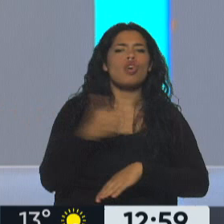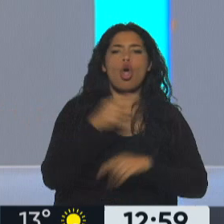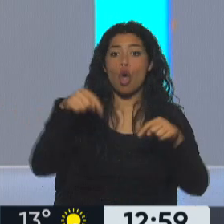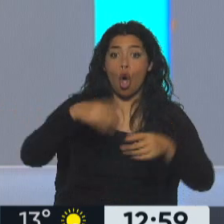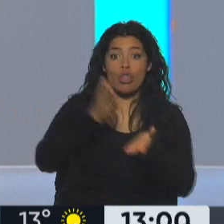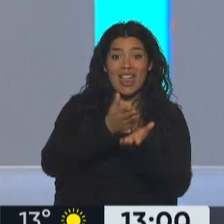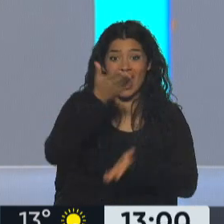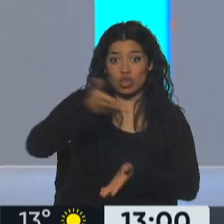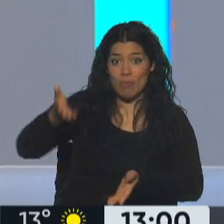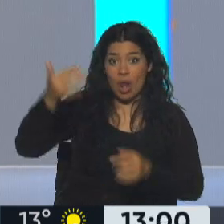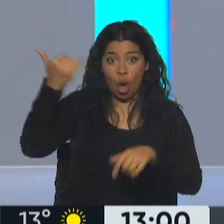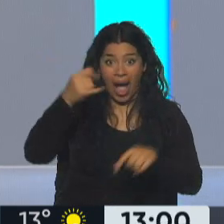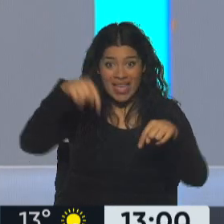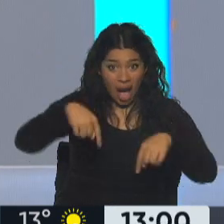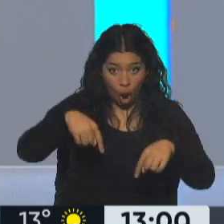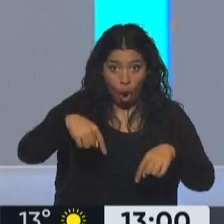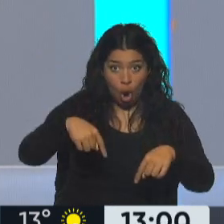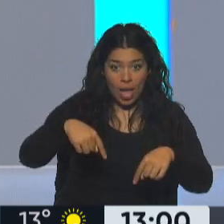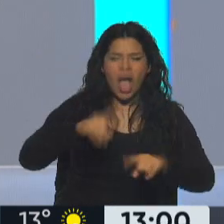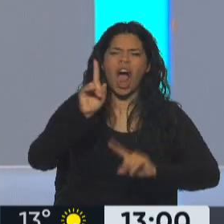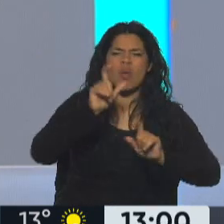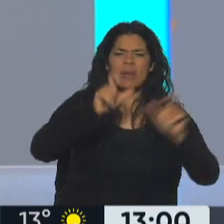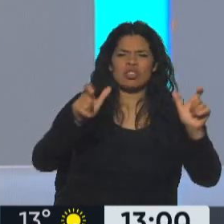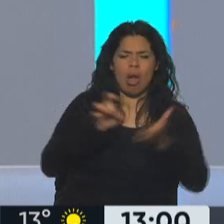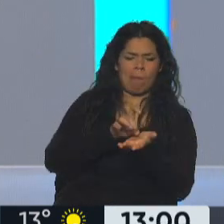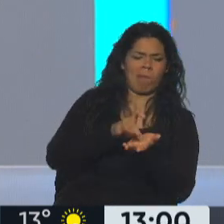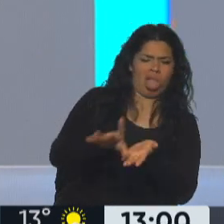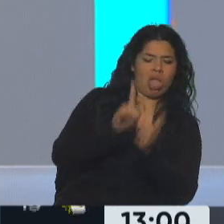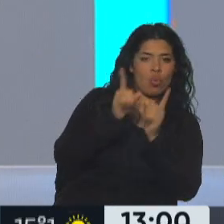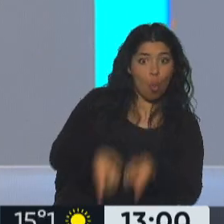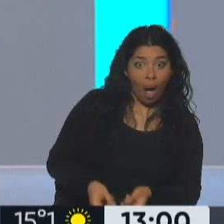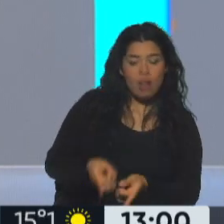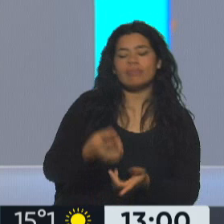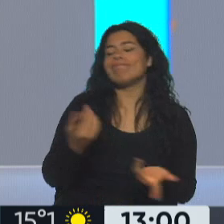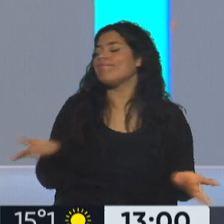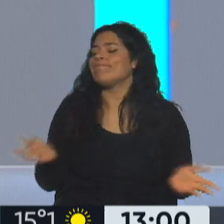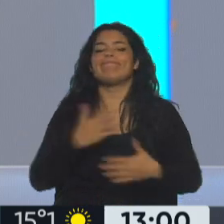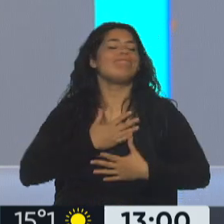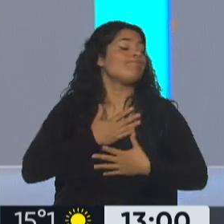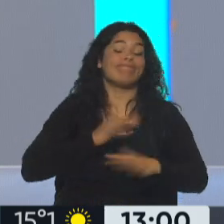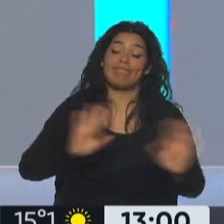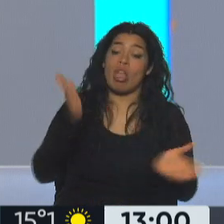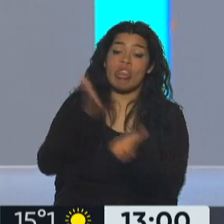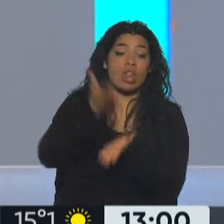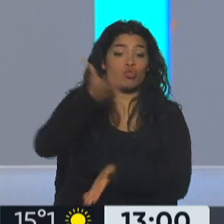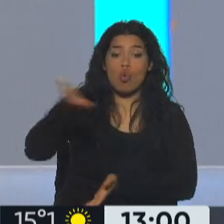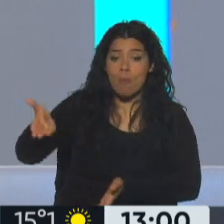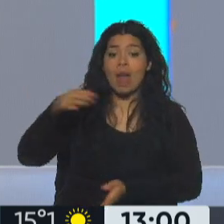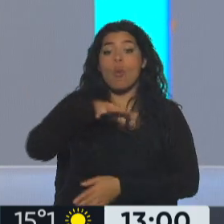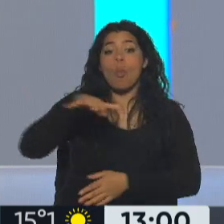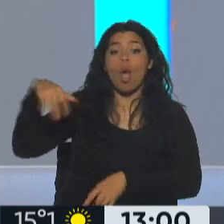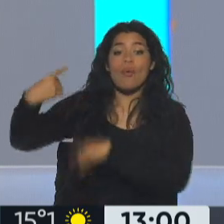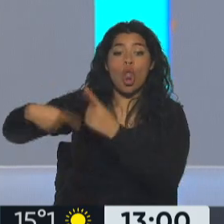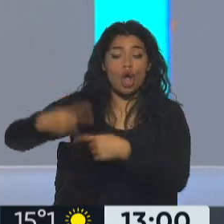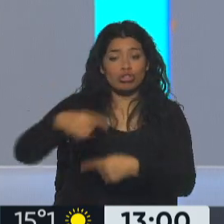personas sean reacios a esos reconocimientos que ya tienen muchos años, son derechos humanos de los pueblos indígenas que son universales y están